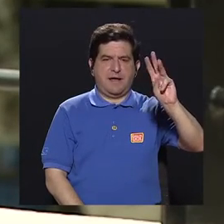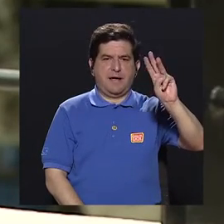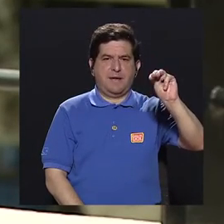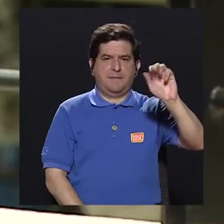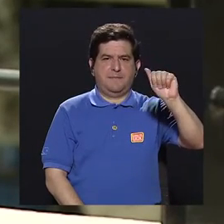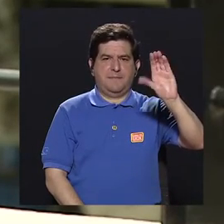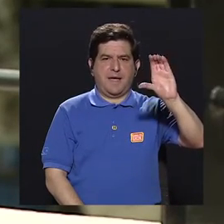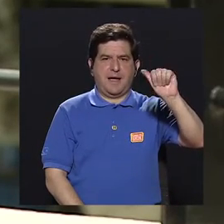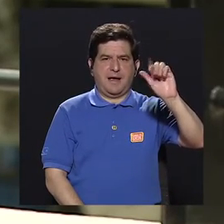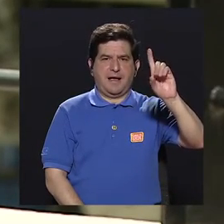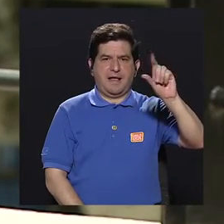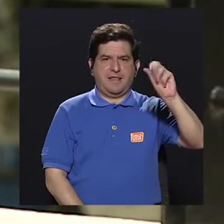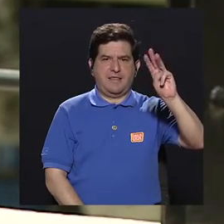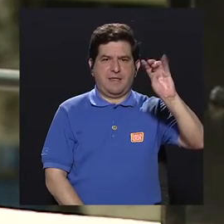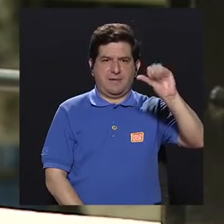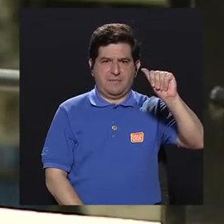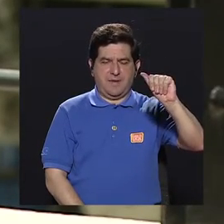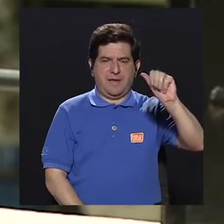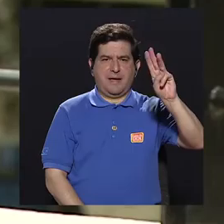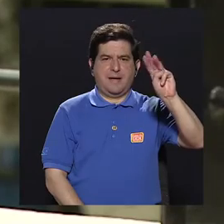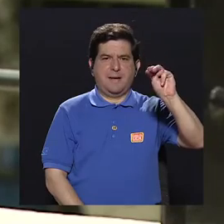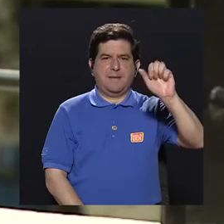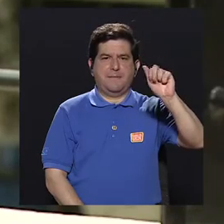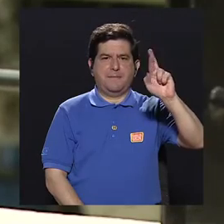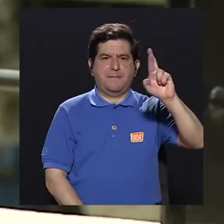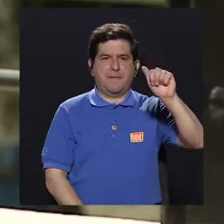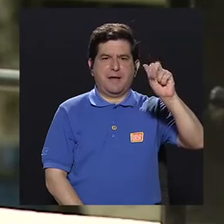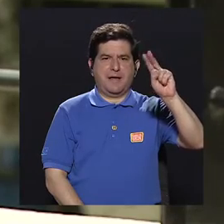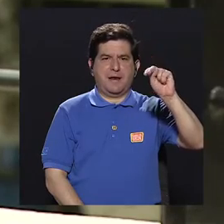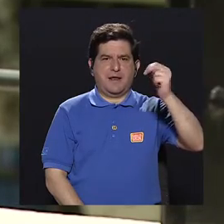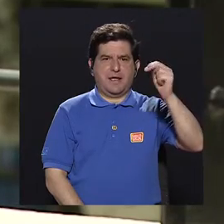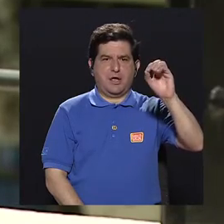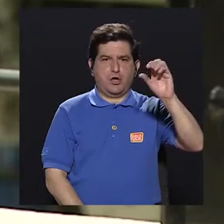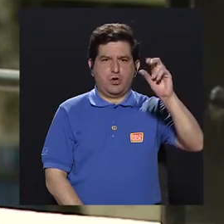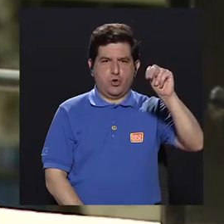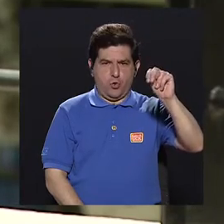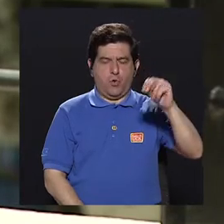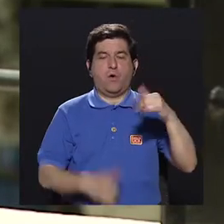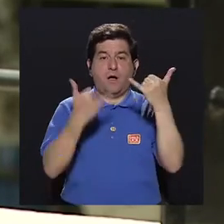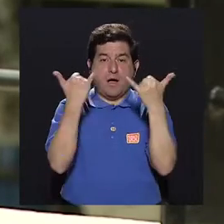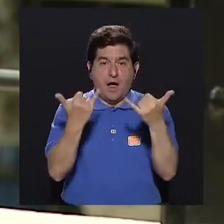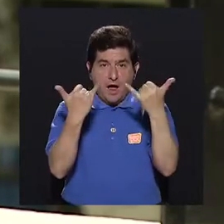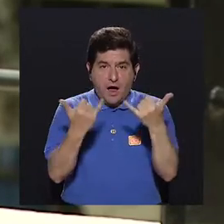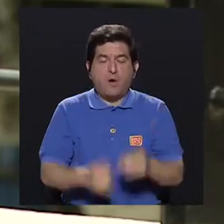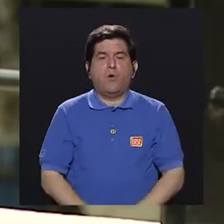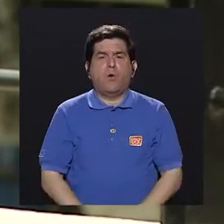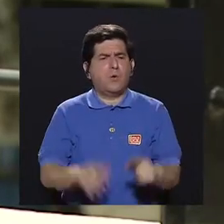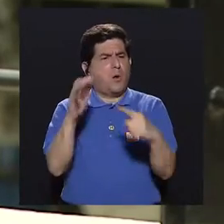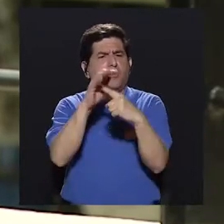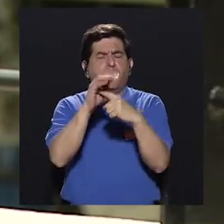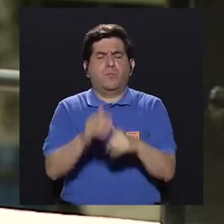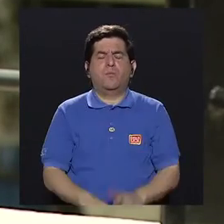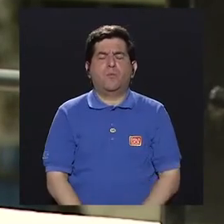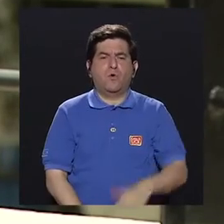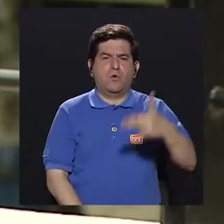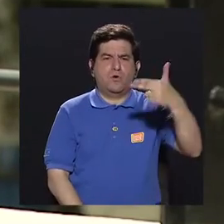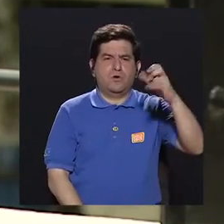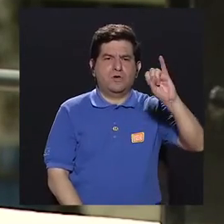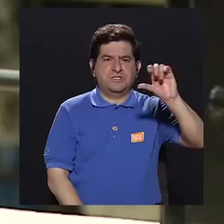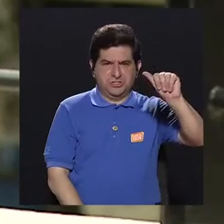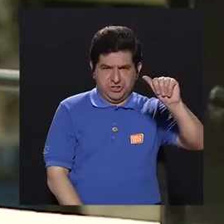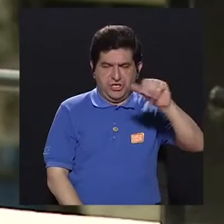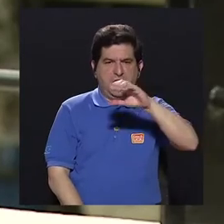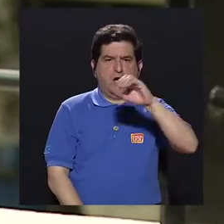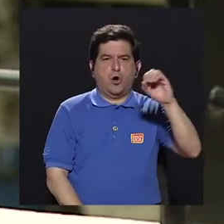la semilla de marañón, ¿verdad? Las cosas que están ahorita muy en boga, la chía, el chan,